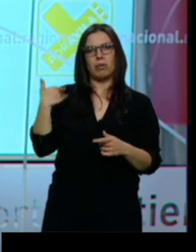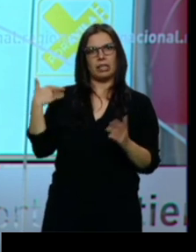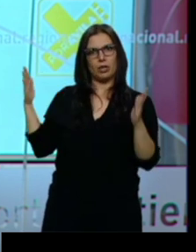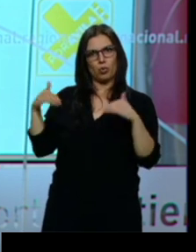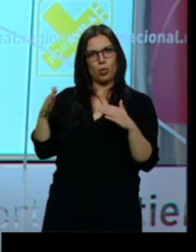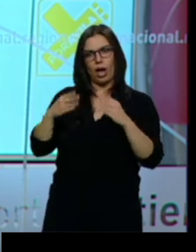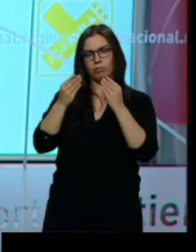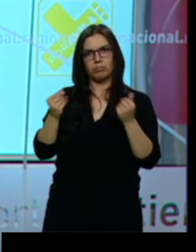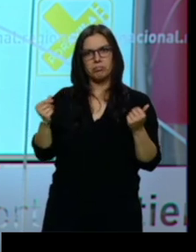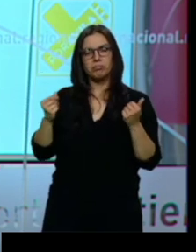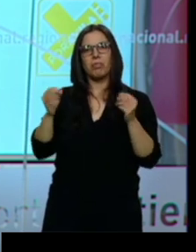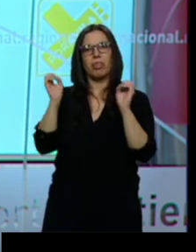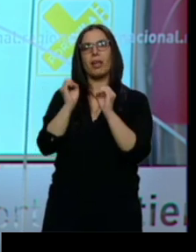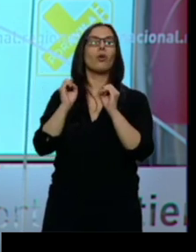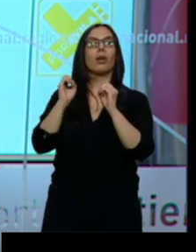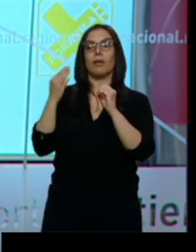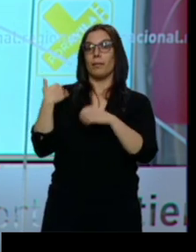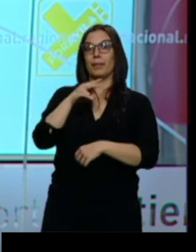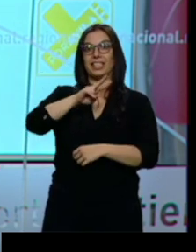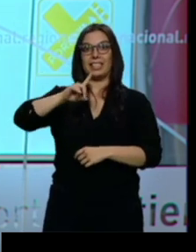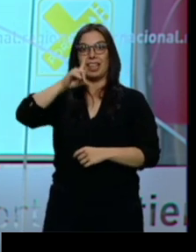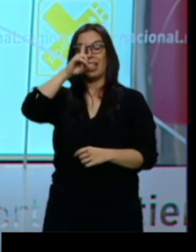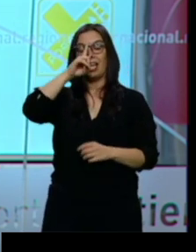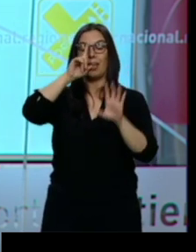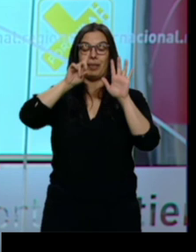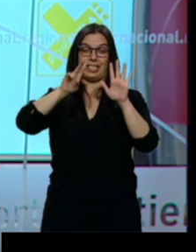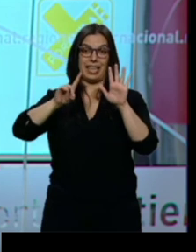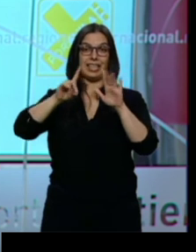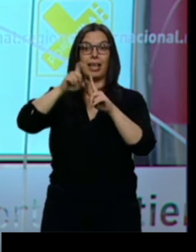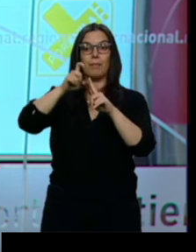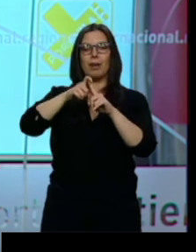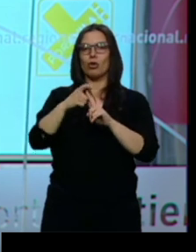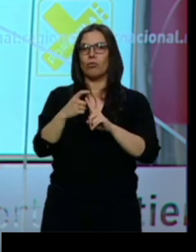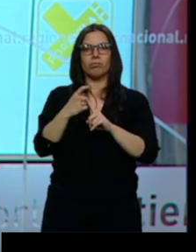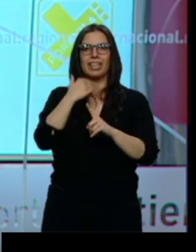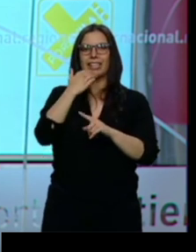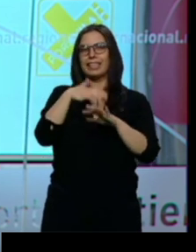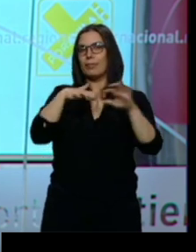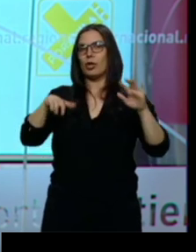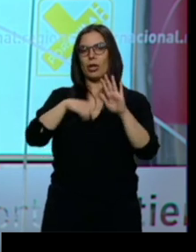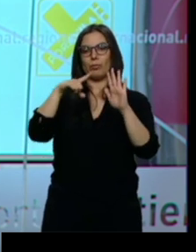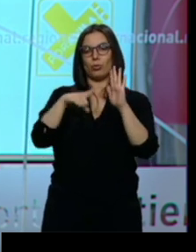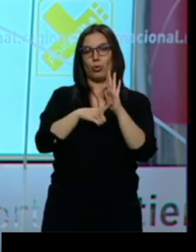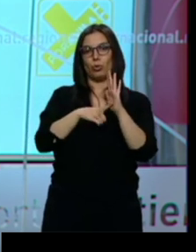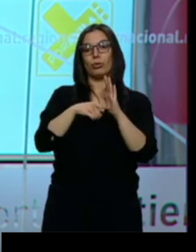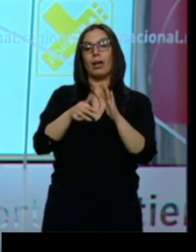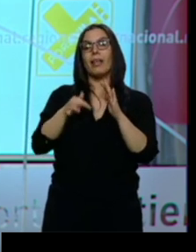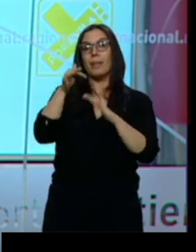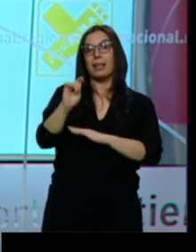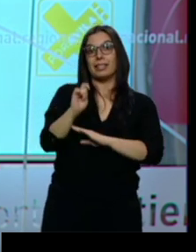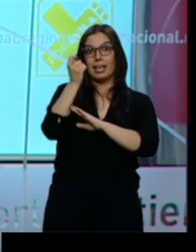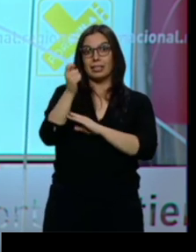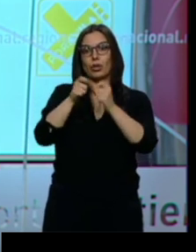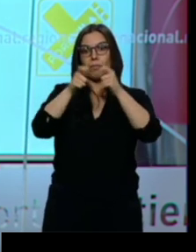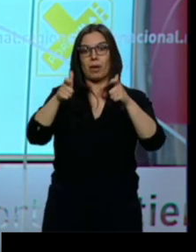26 de mayo se quedó a dos concejales de la mayoría absoluta. Ese éxito le está haciendo además crecer en simpatizantes y afiliados.